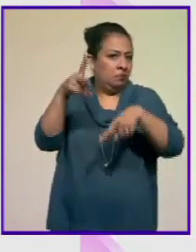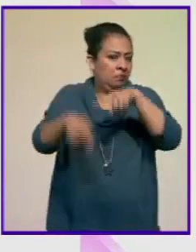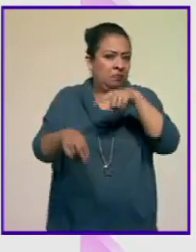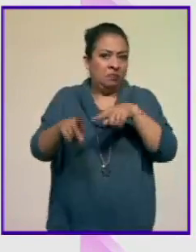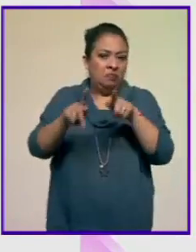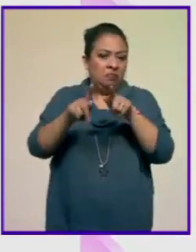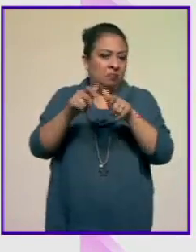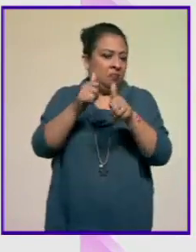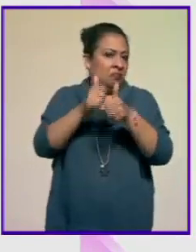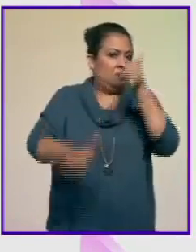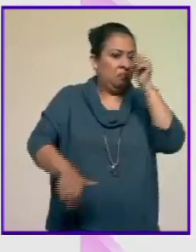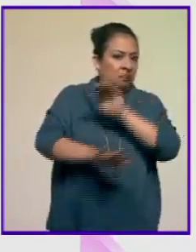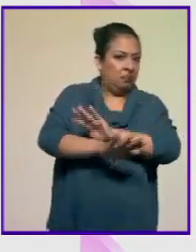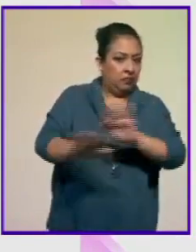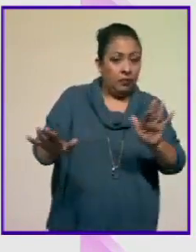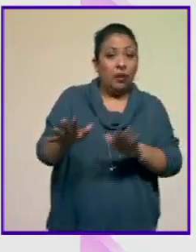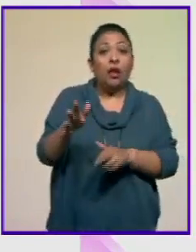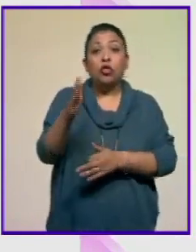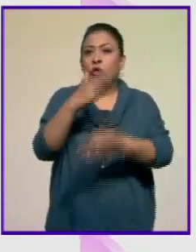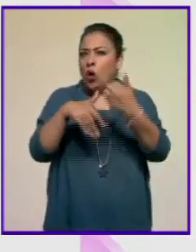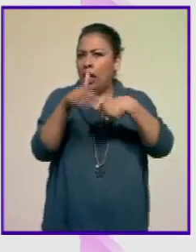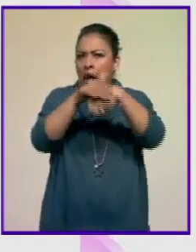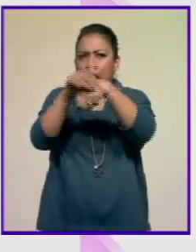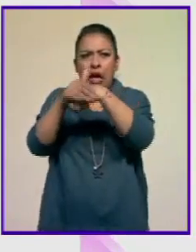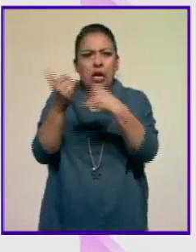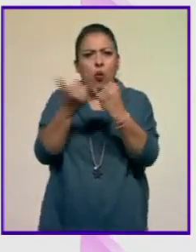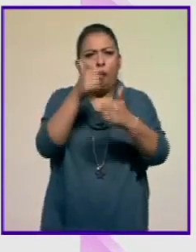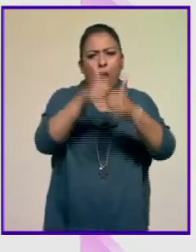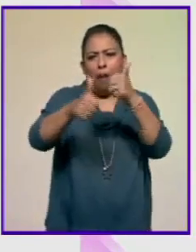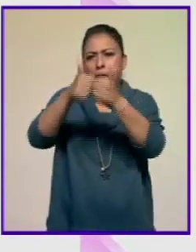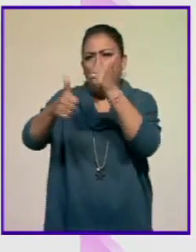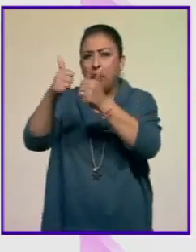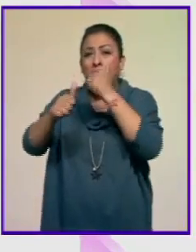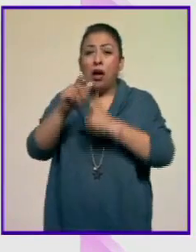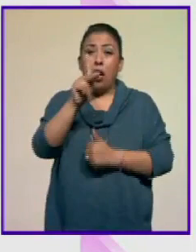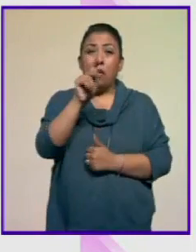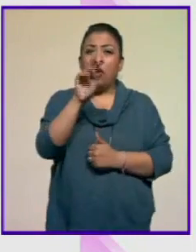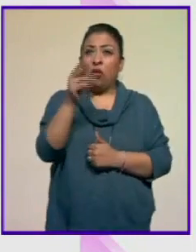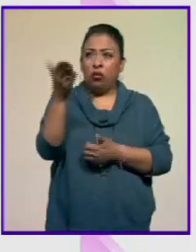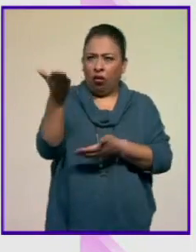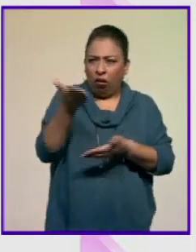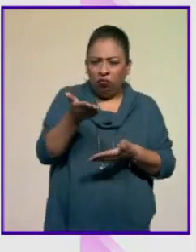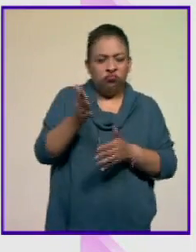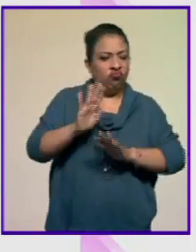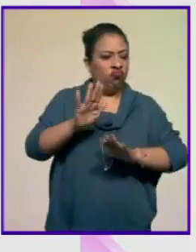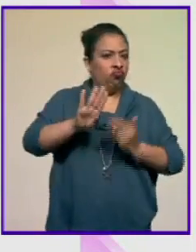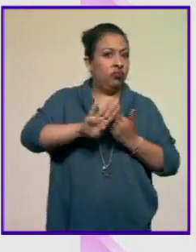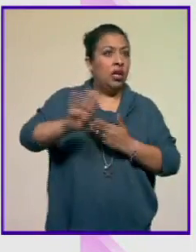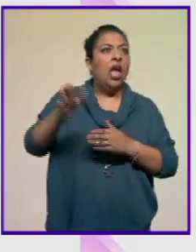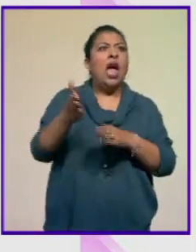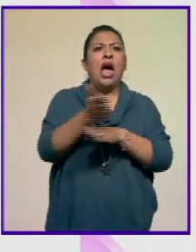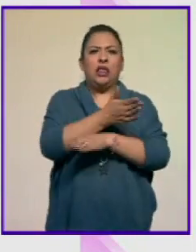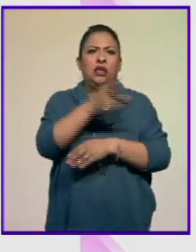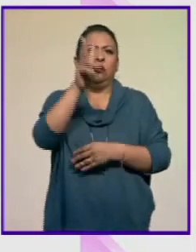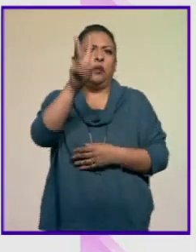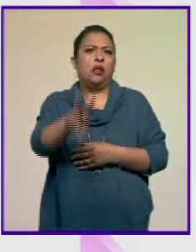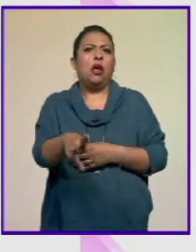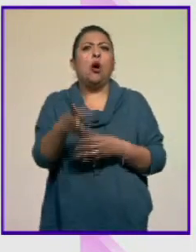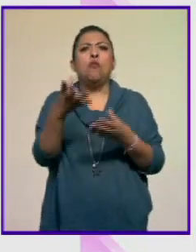papá la amistad por completo y así todos sus amigos. Los productores no lo recibían cuando antes tenía derecho de